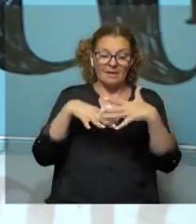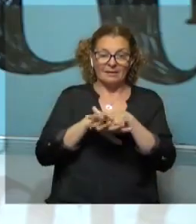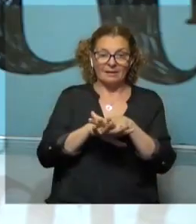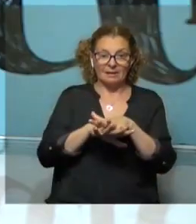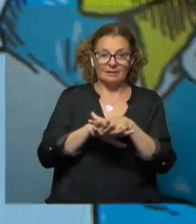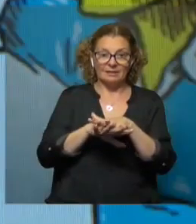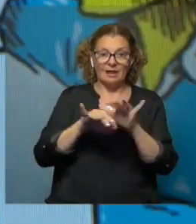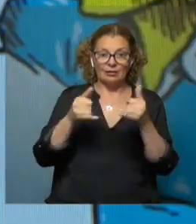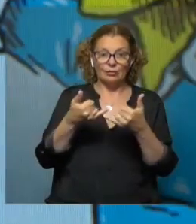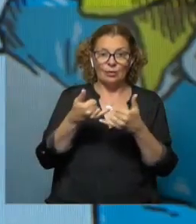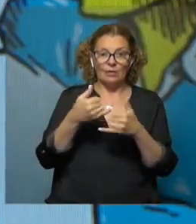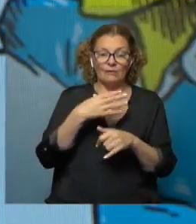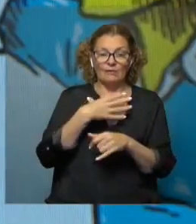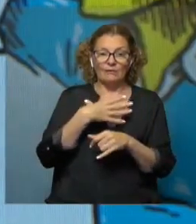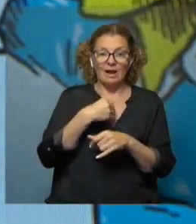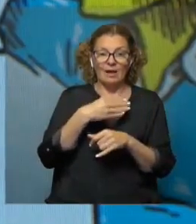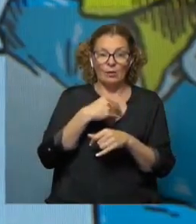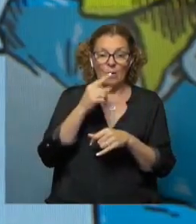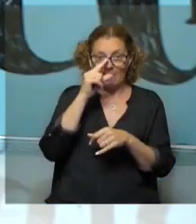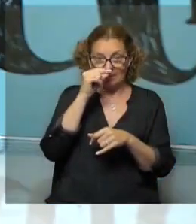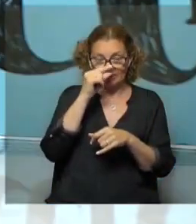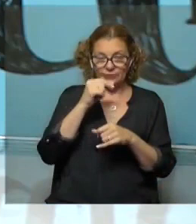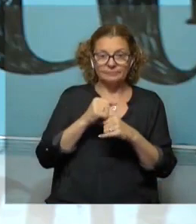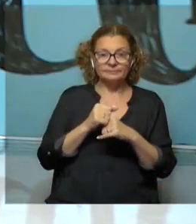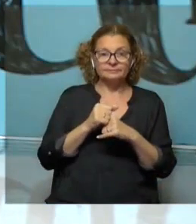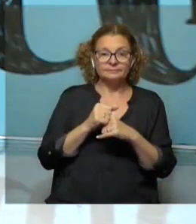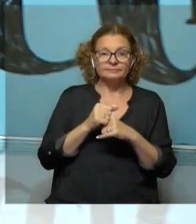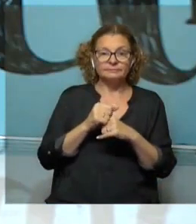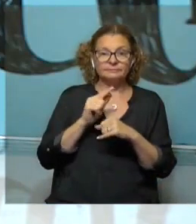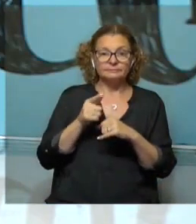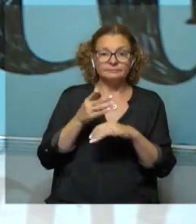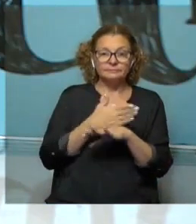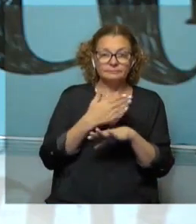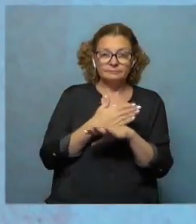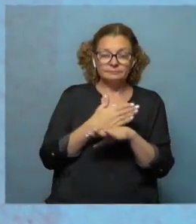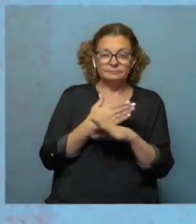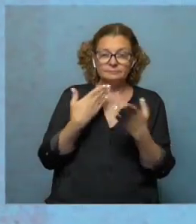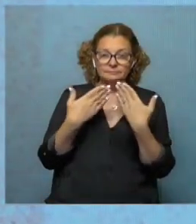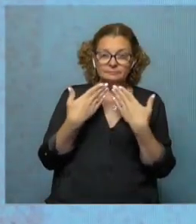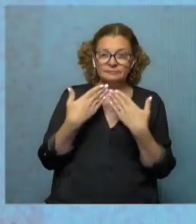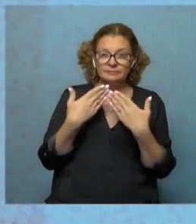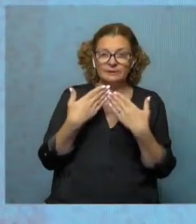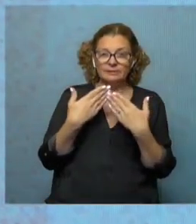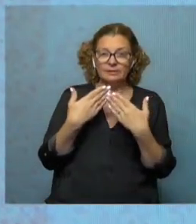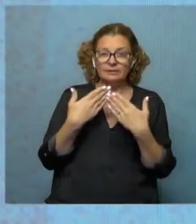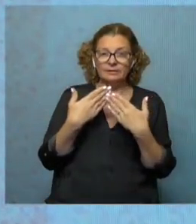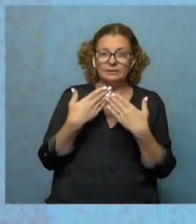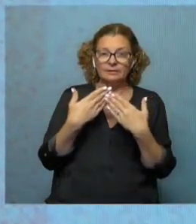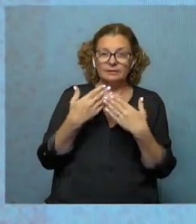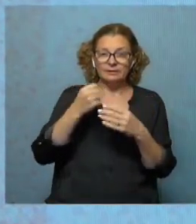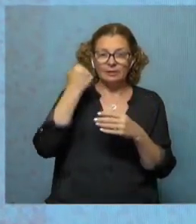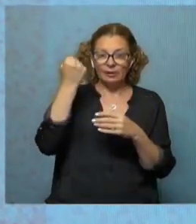El azul, el blanco y el amarillo. Exacto. No, hoy más temprano hablabas de que tiene que estar lo